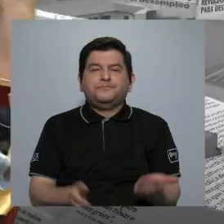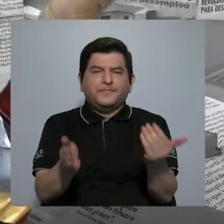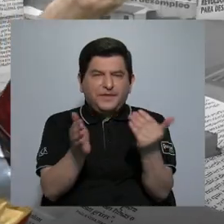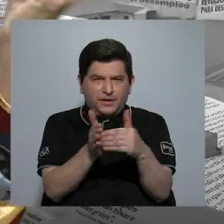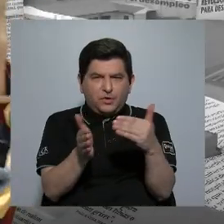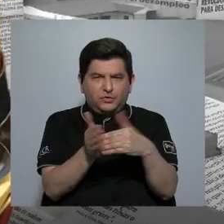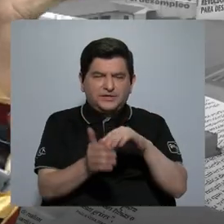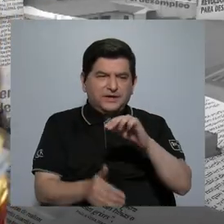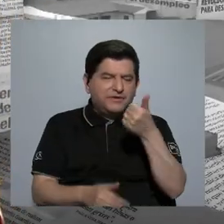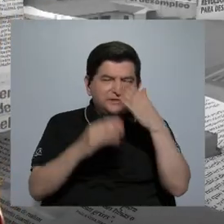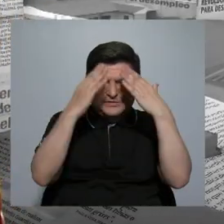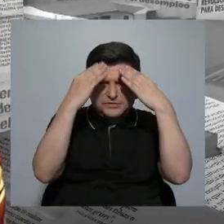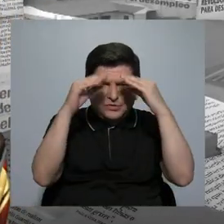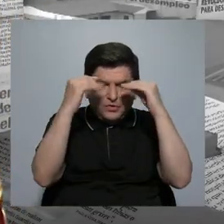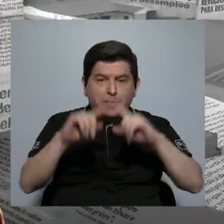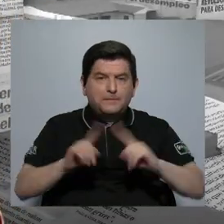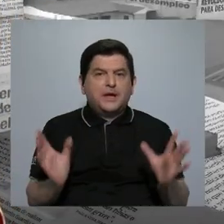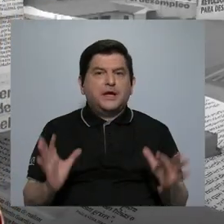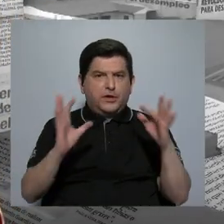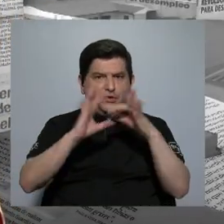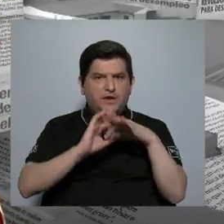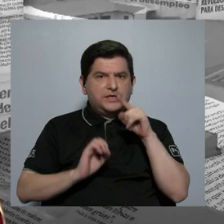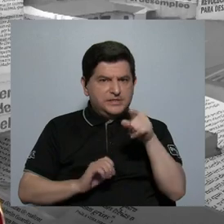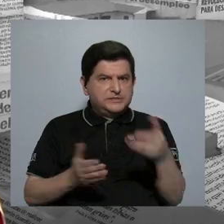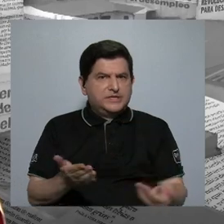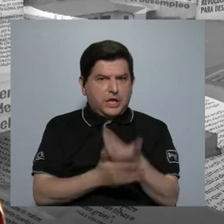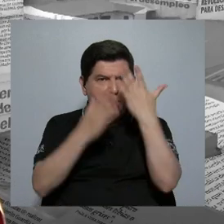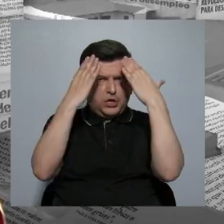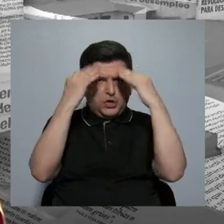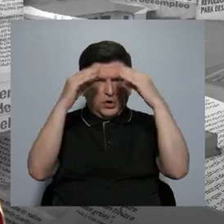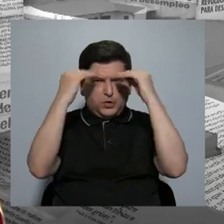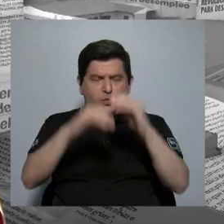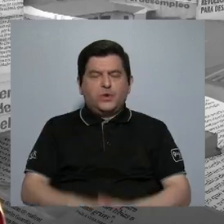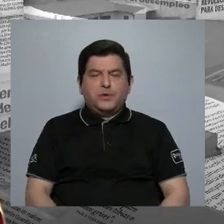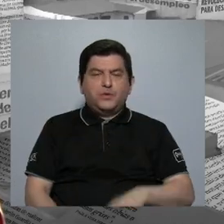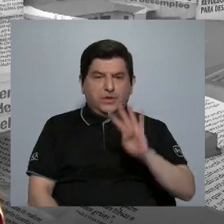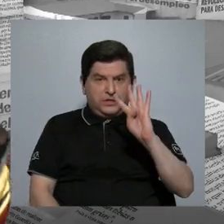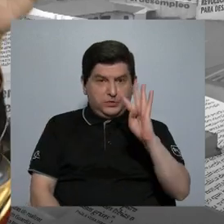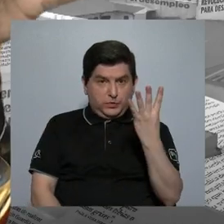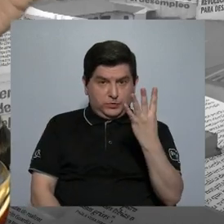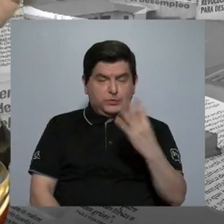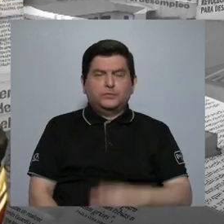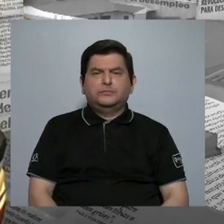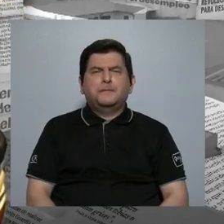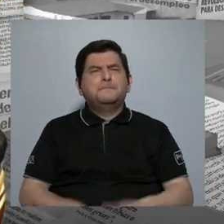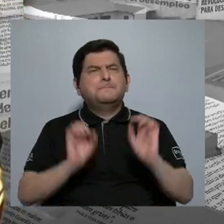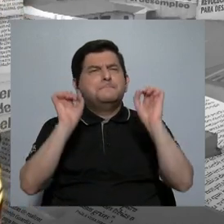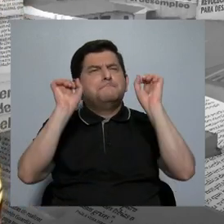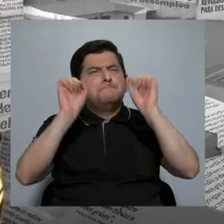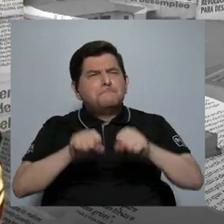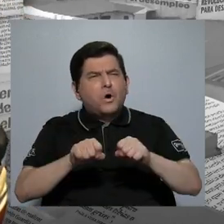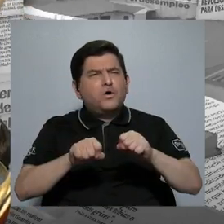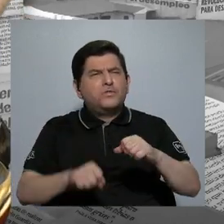volviendo a otros informes, pero que tienen que ver con este nuevo informe, el cuarto, se puede, uno